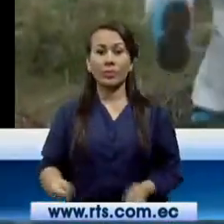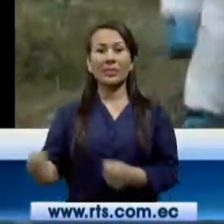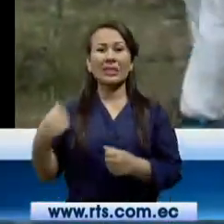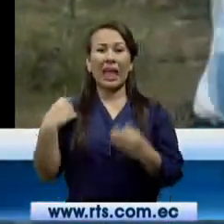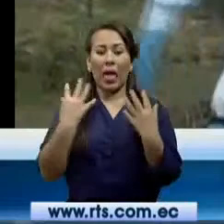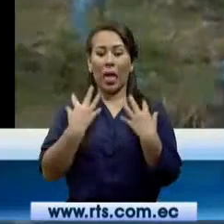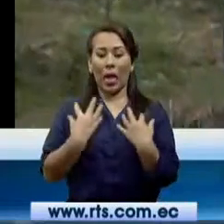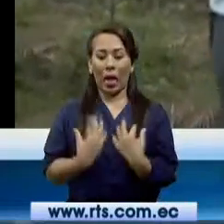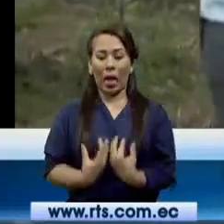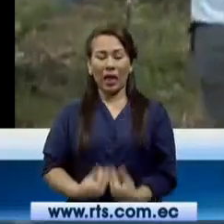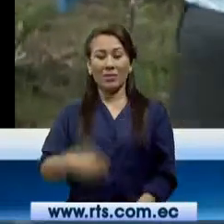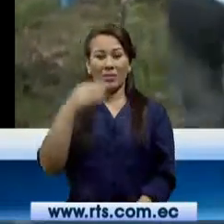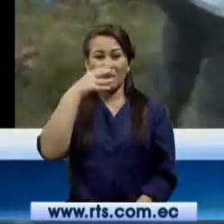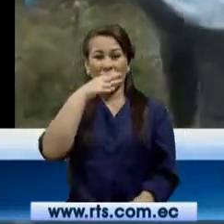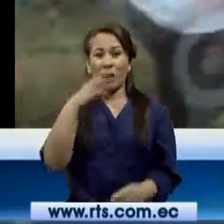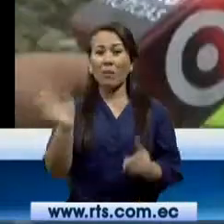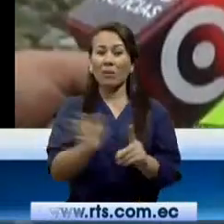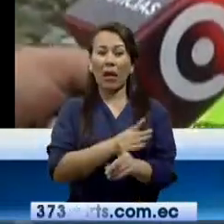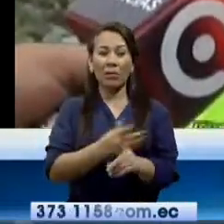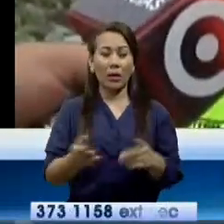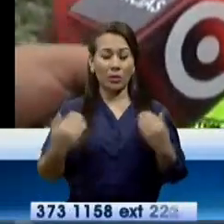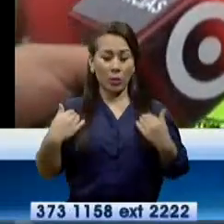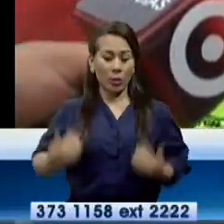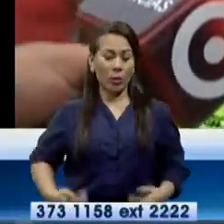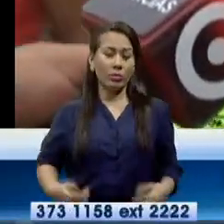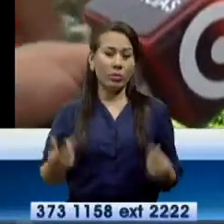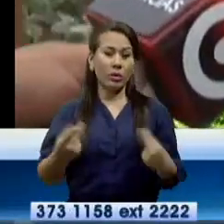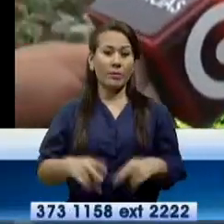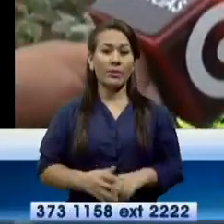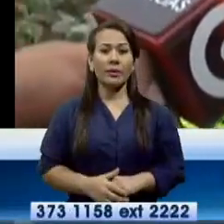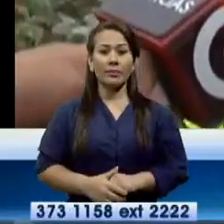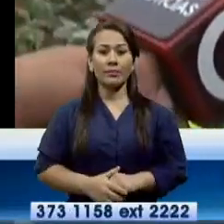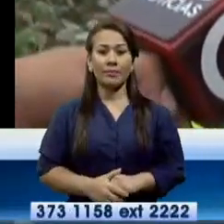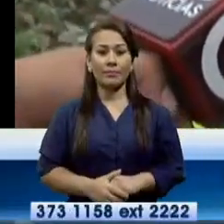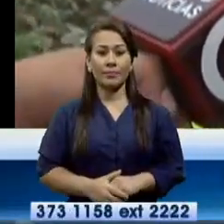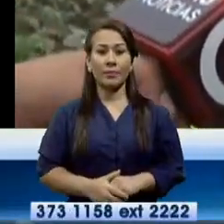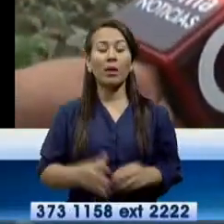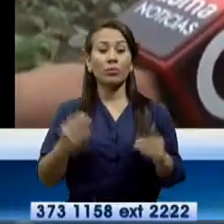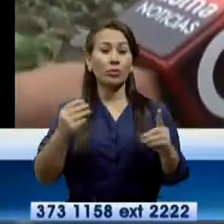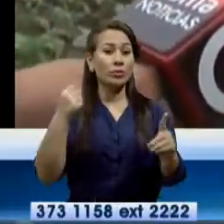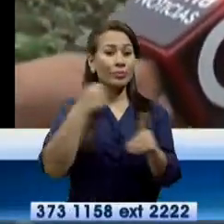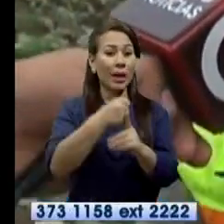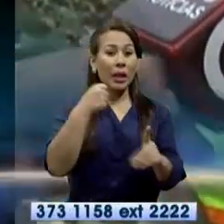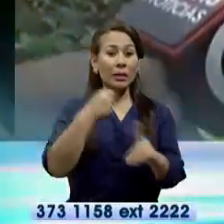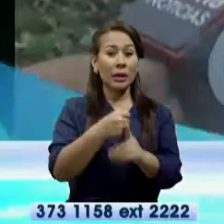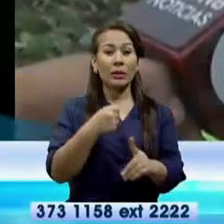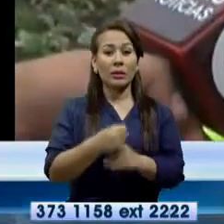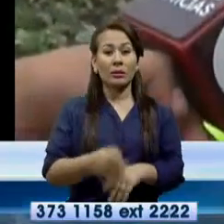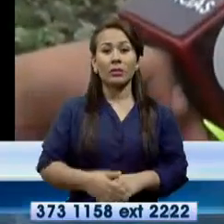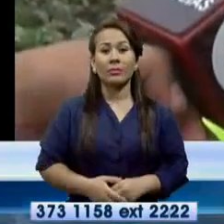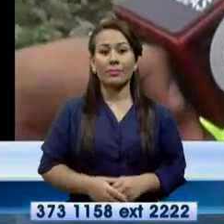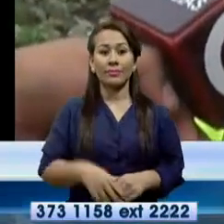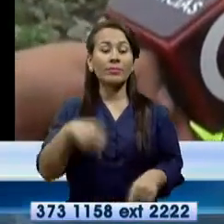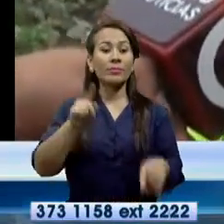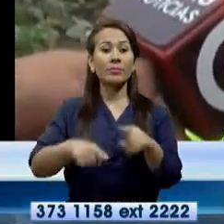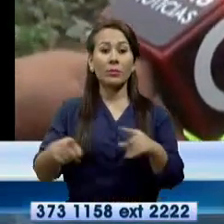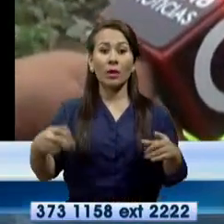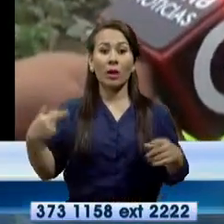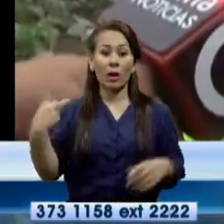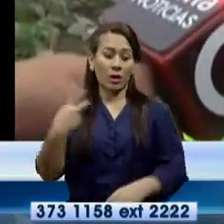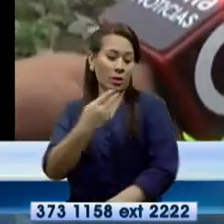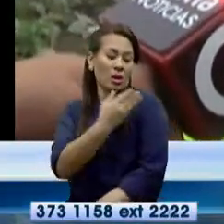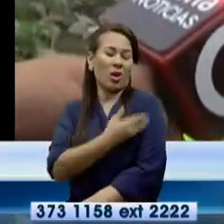descomposición y de violencia. Al parecer hubo violencia, hay algunos cortes